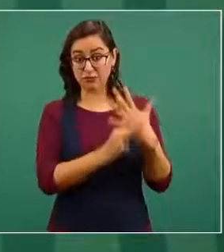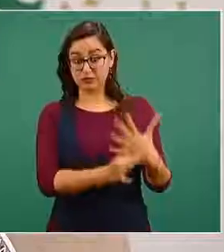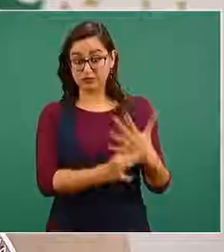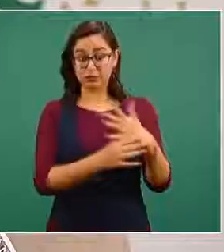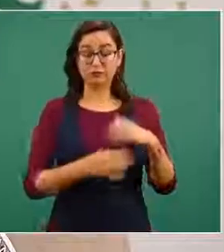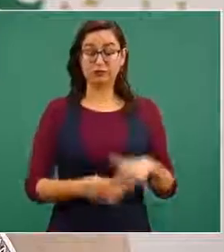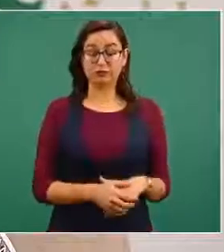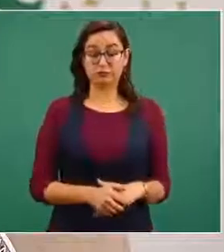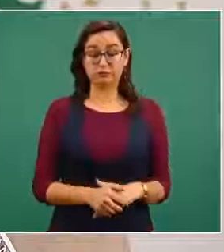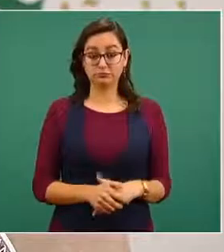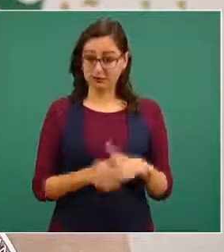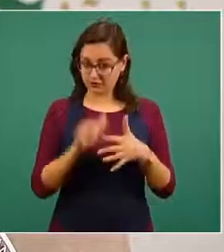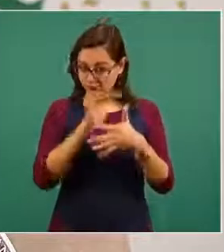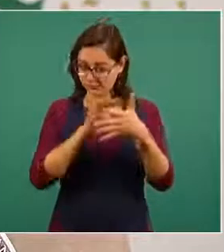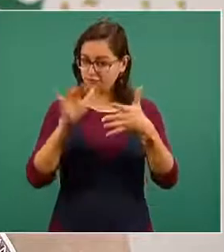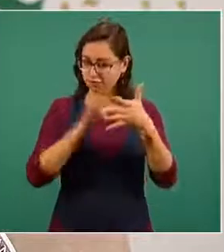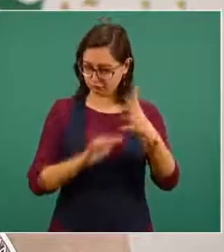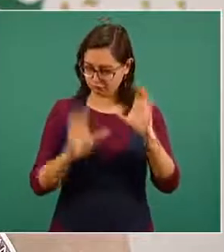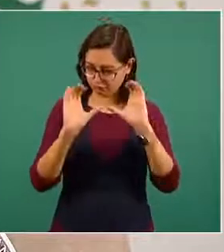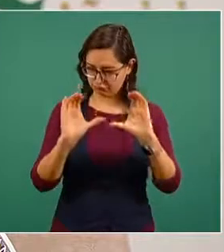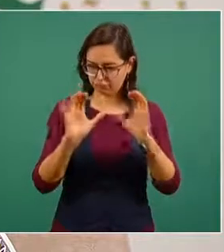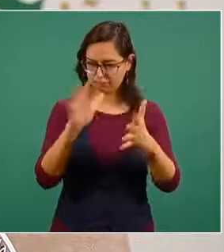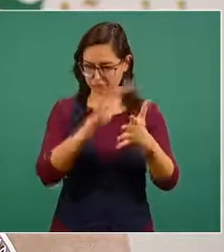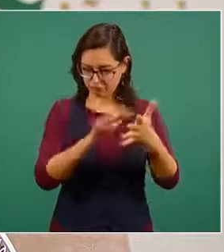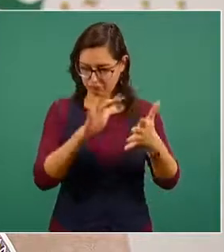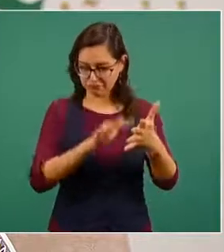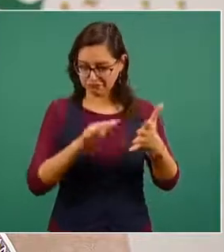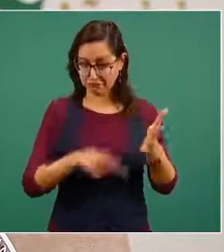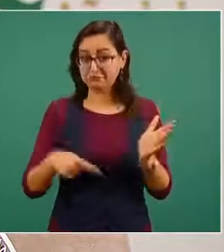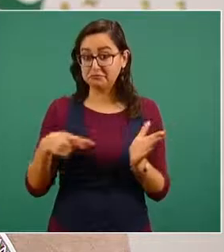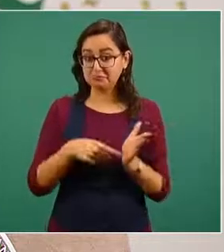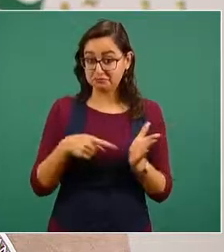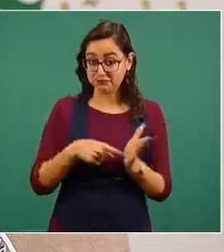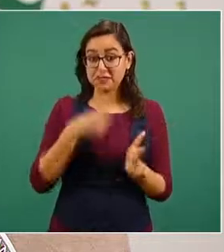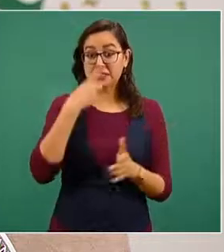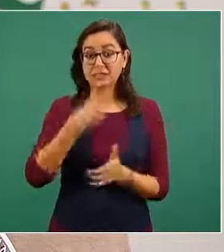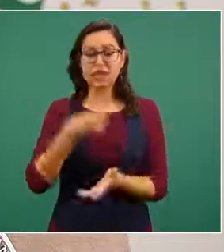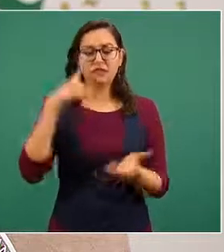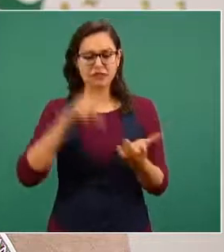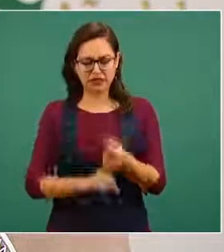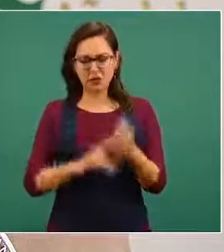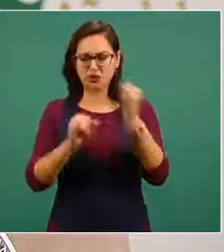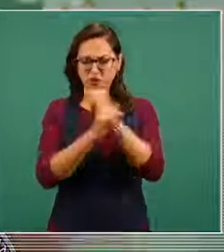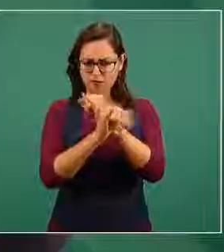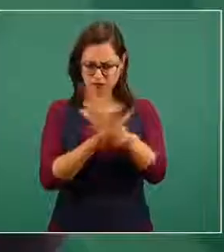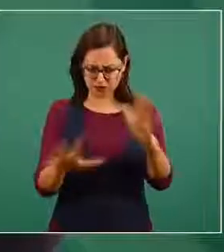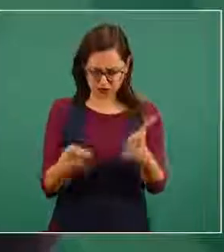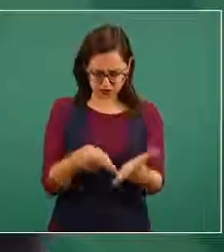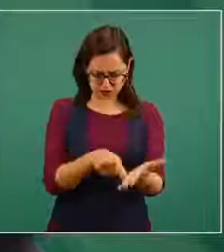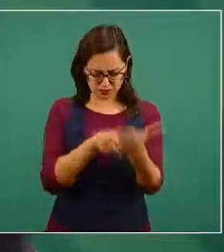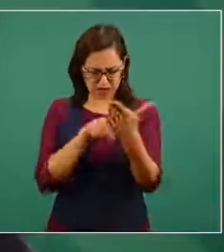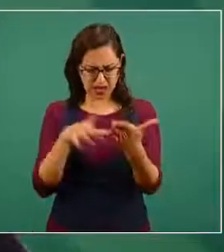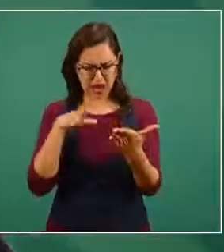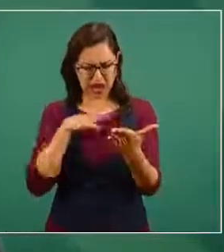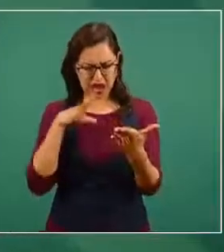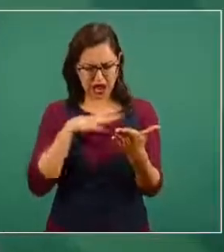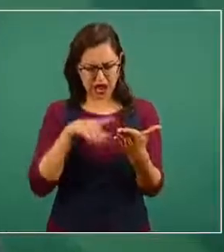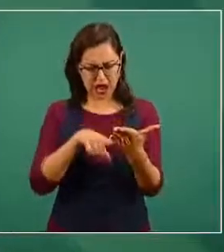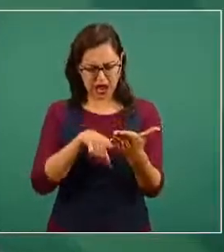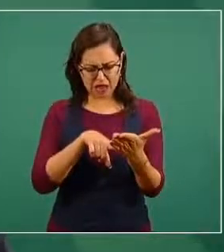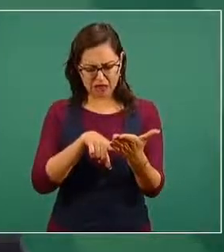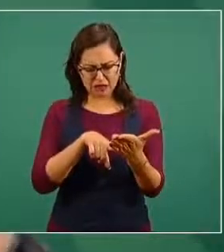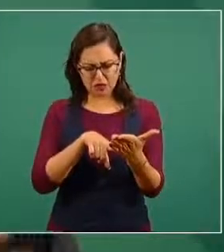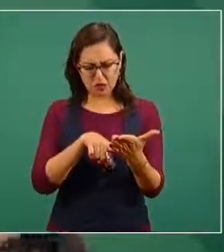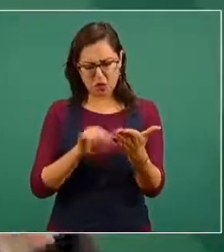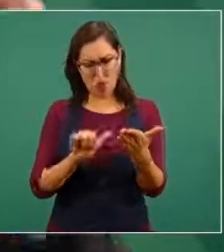sobre todos los hechos que se puedan derivar de la información que le enviaron desde Estados Unidos no quiere decir que ya cerró